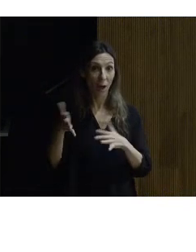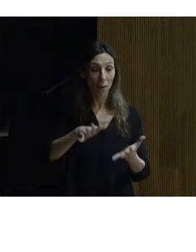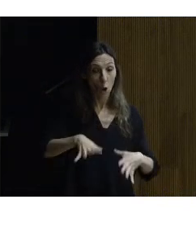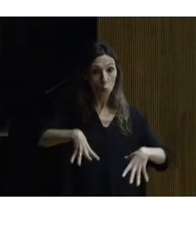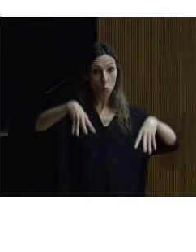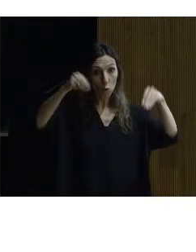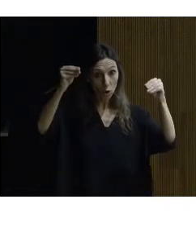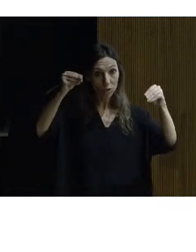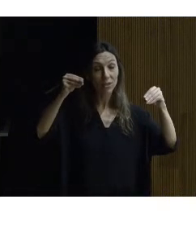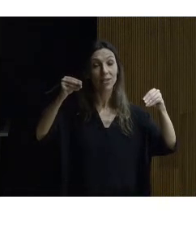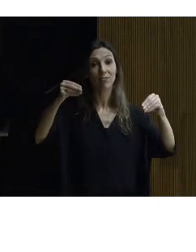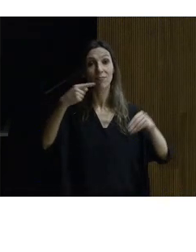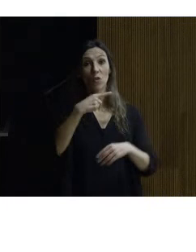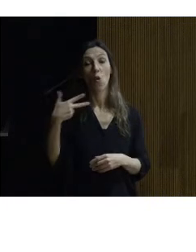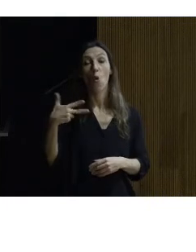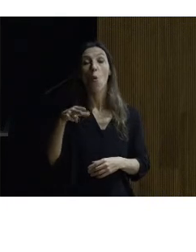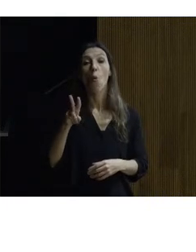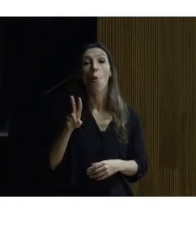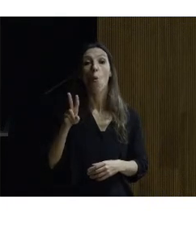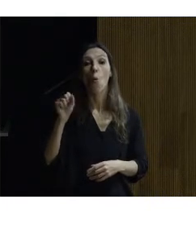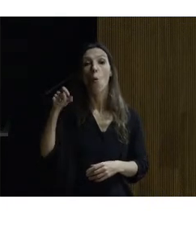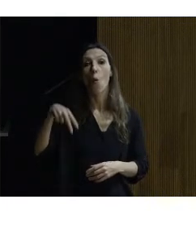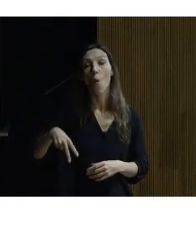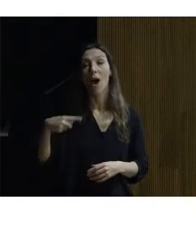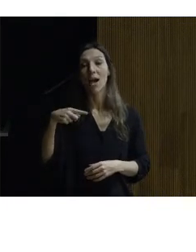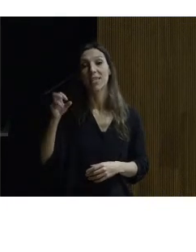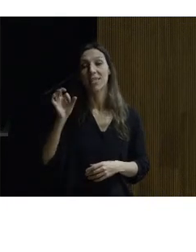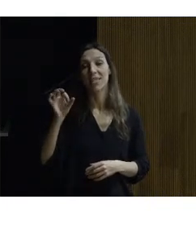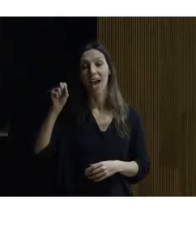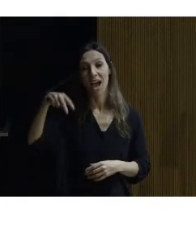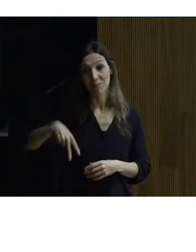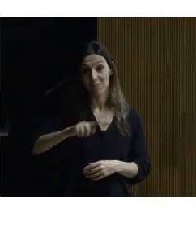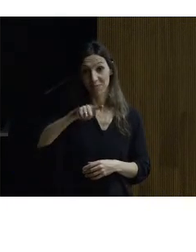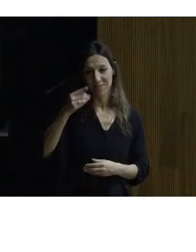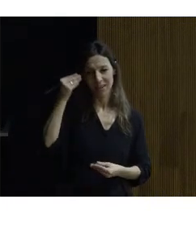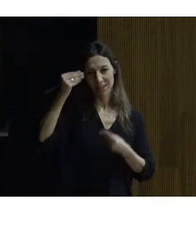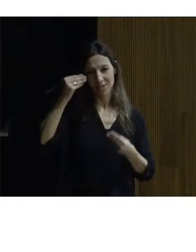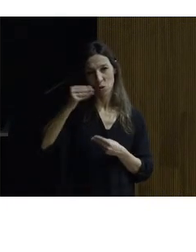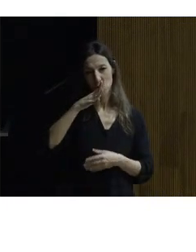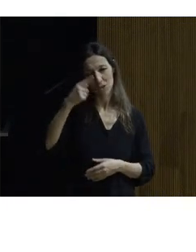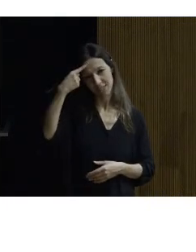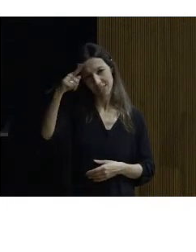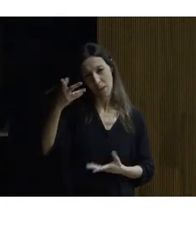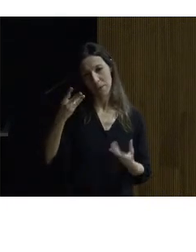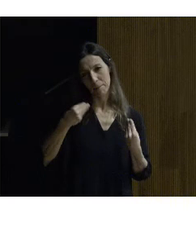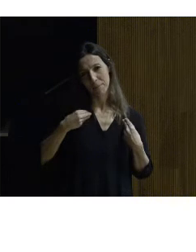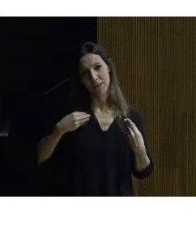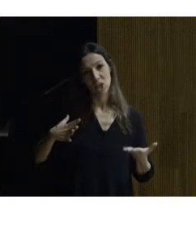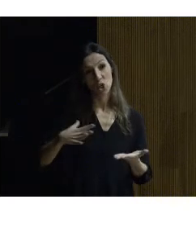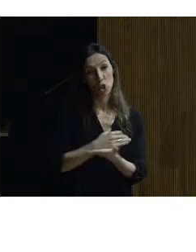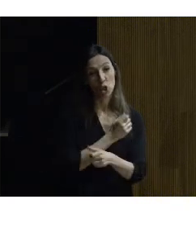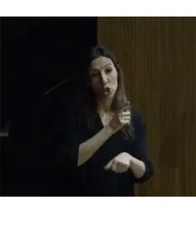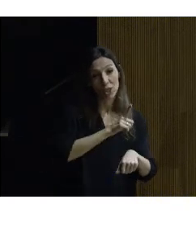las montañas de estes ¿por qué les traigo esta primera reflexión? porque como saben en la vida todo lo que tenemos es tiempo